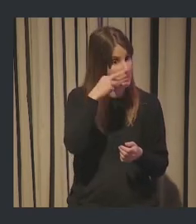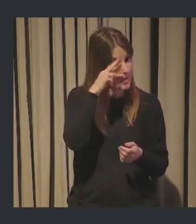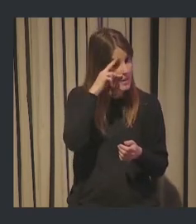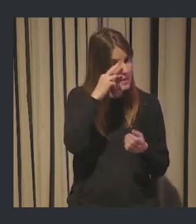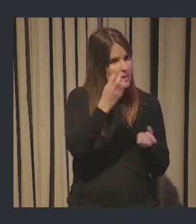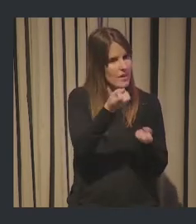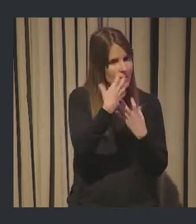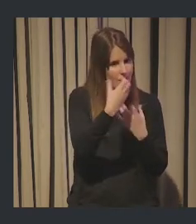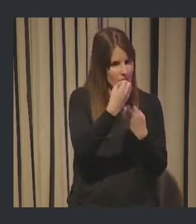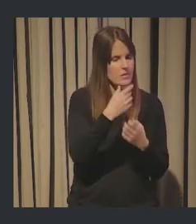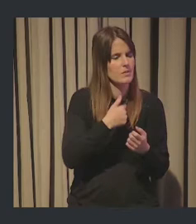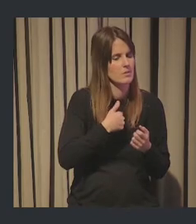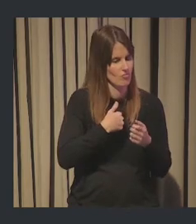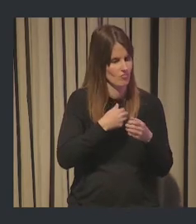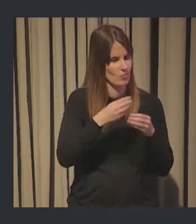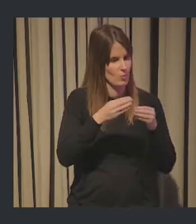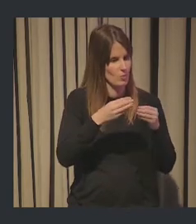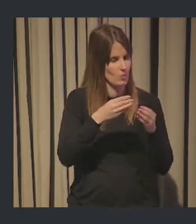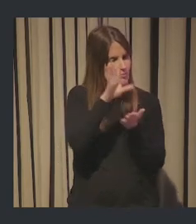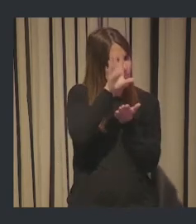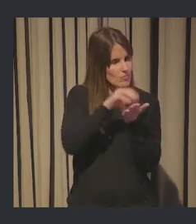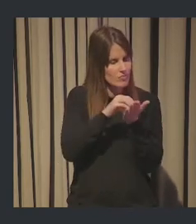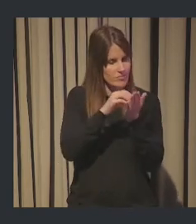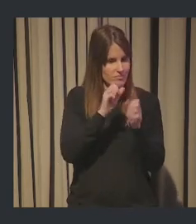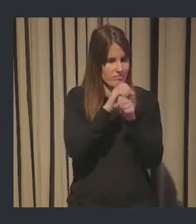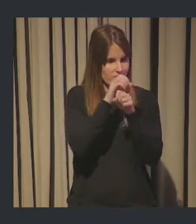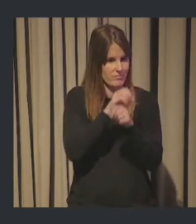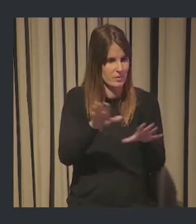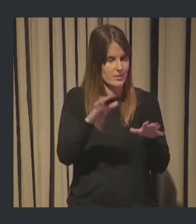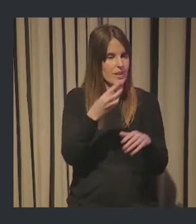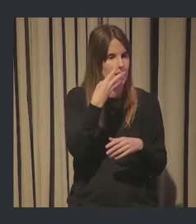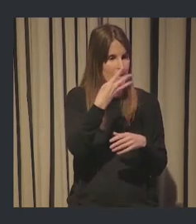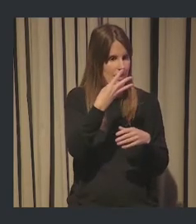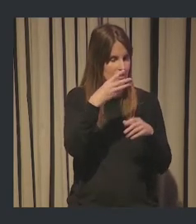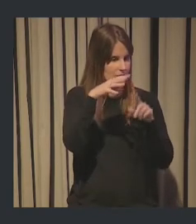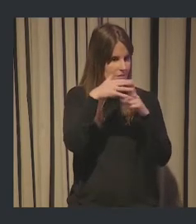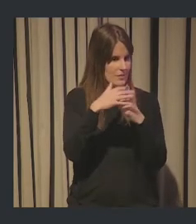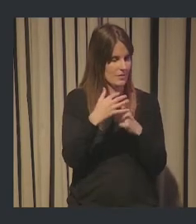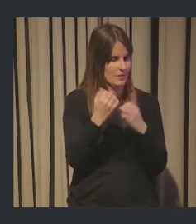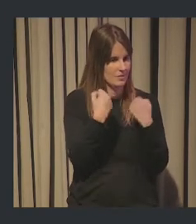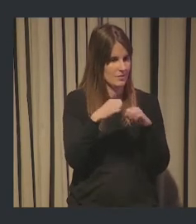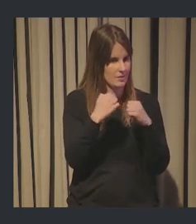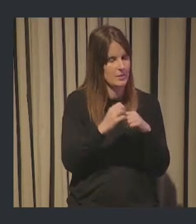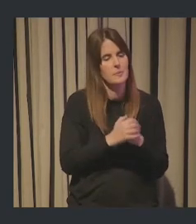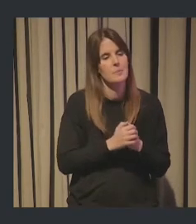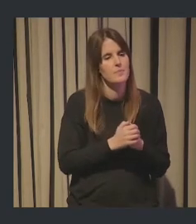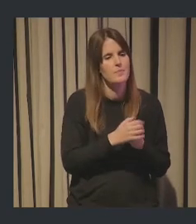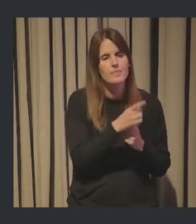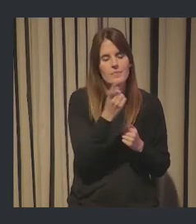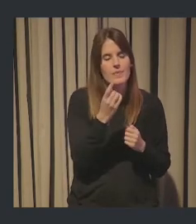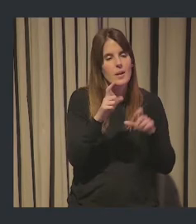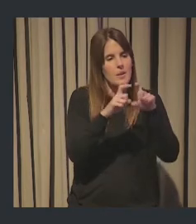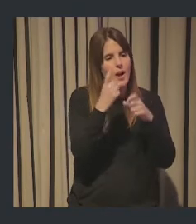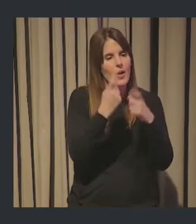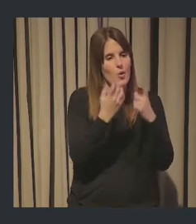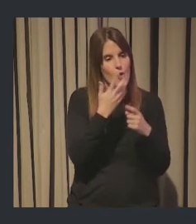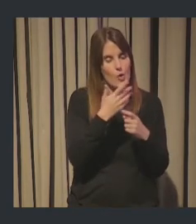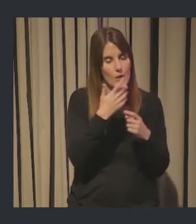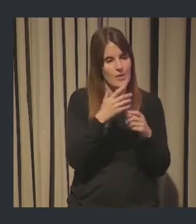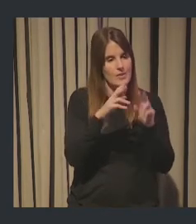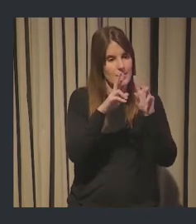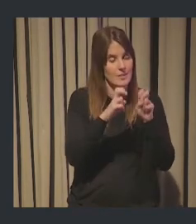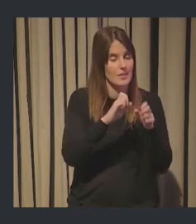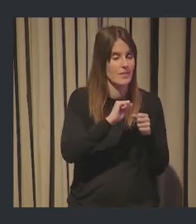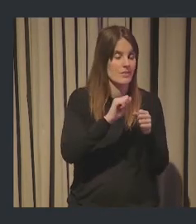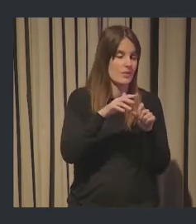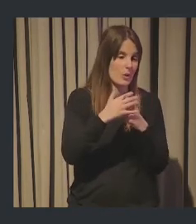porque la documentamos y le damos publicidad. Pues tres casos, como veis ahí, un ejercicio Bilbao Metropolitreinta que algunos conoceréis, relacionado con escenarios post